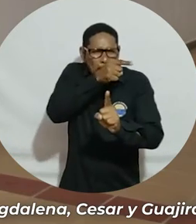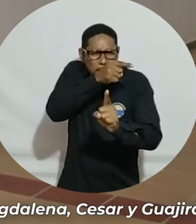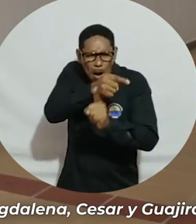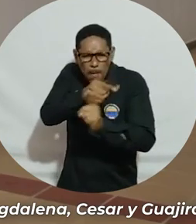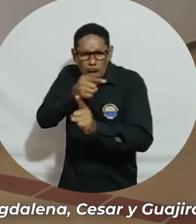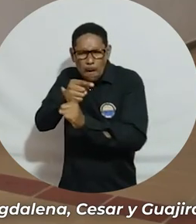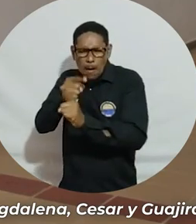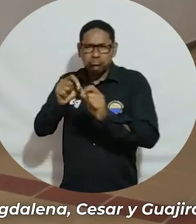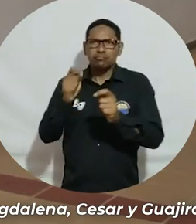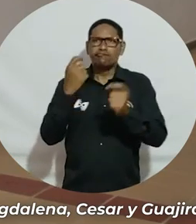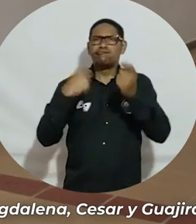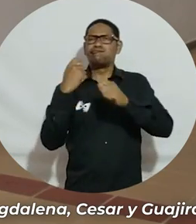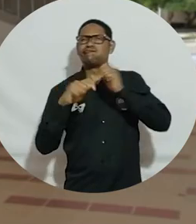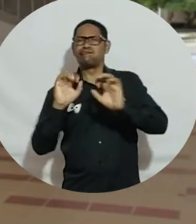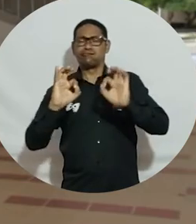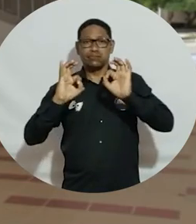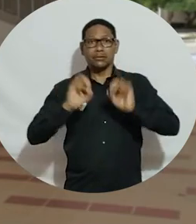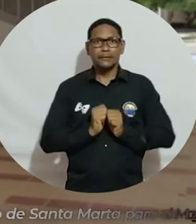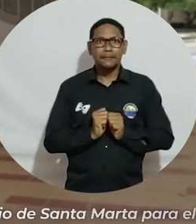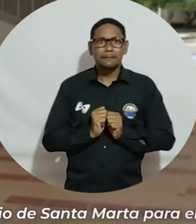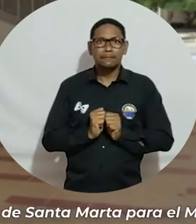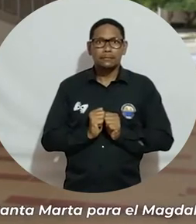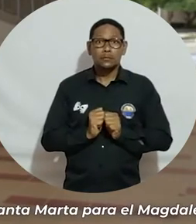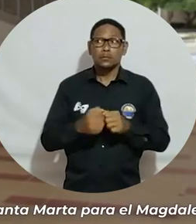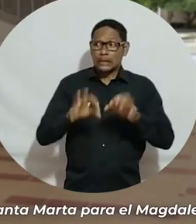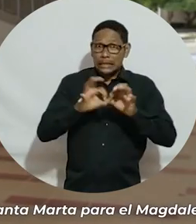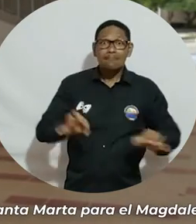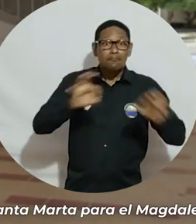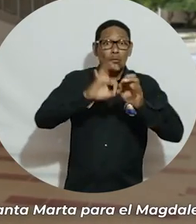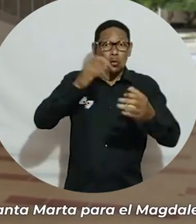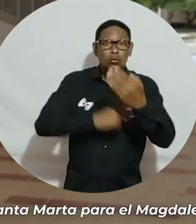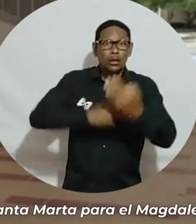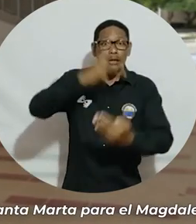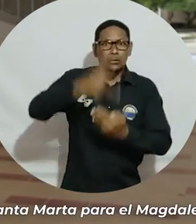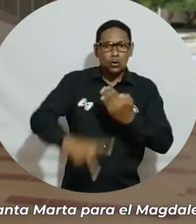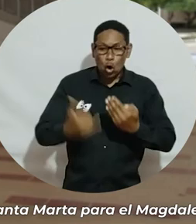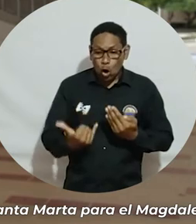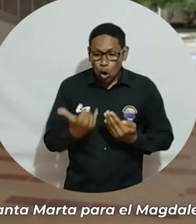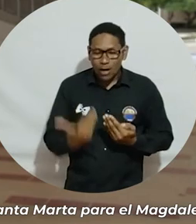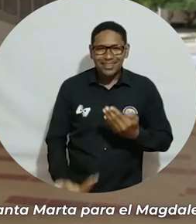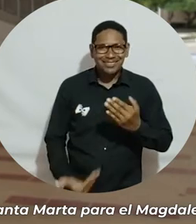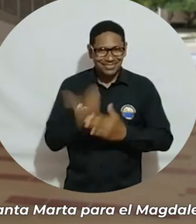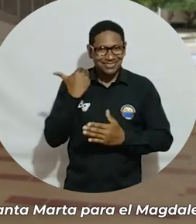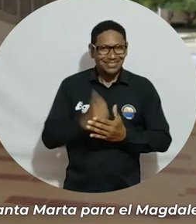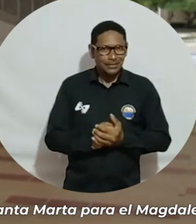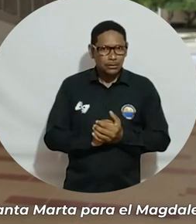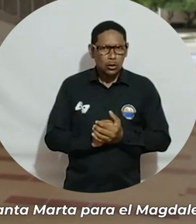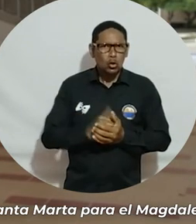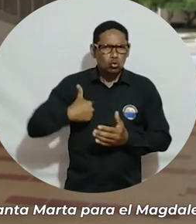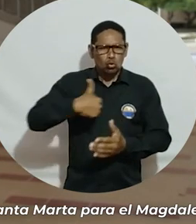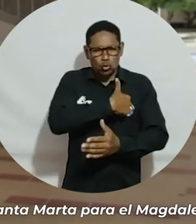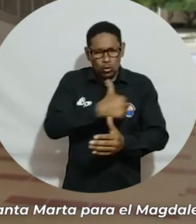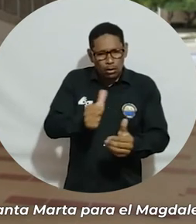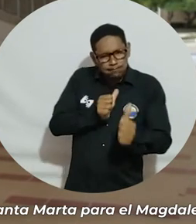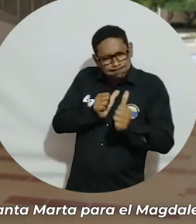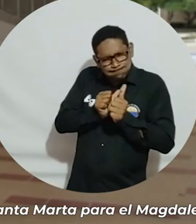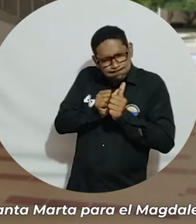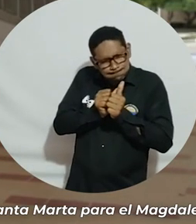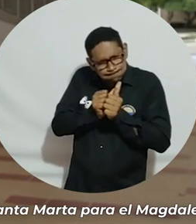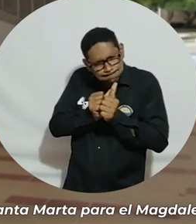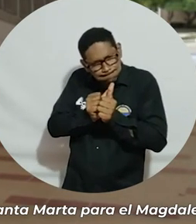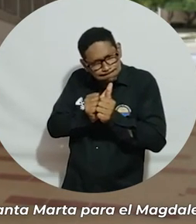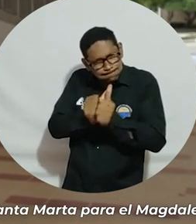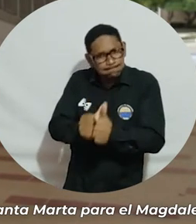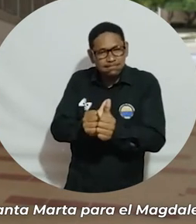tienen con respecto a la comercialización. Muy importante este proyecto que inicia hoy. Estaremos acompañando la